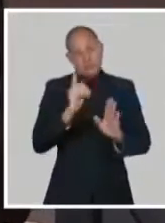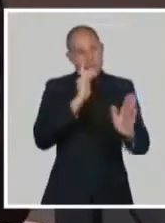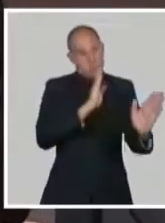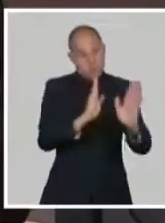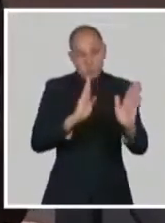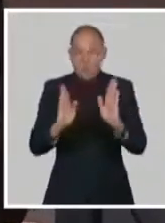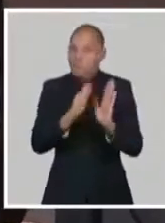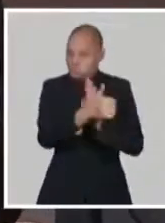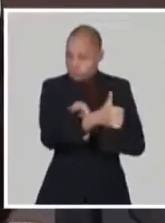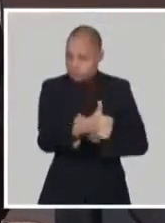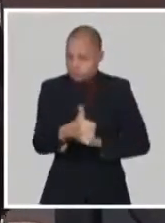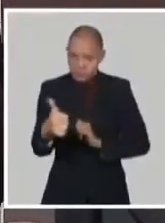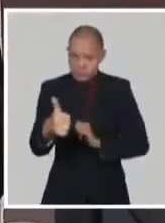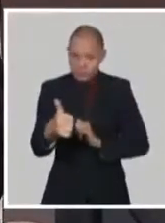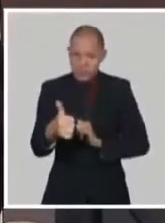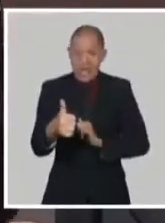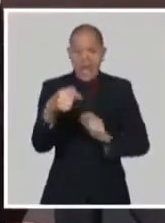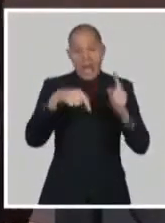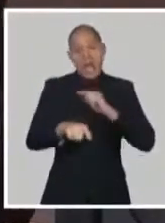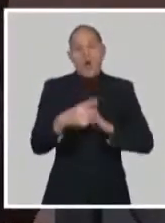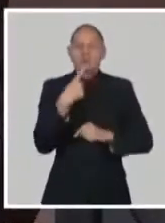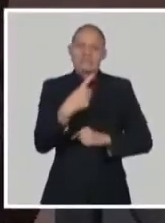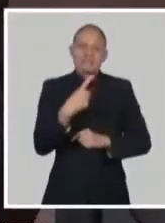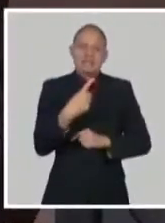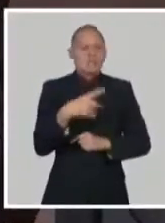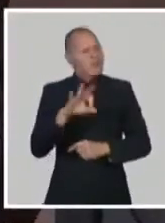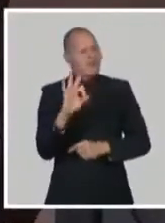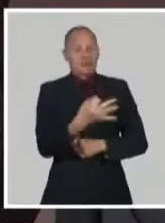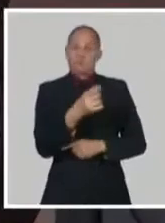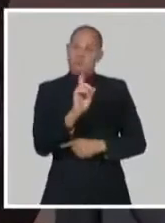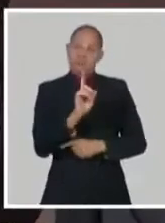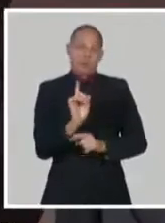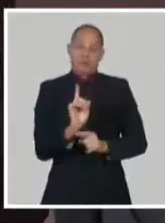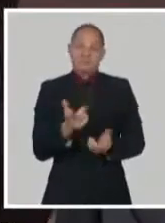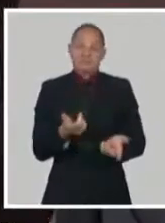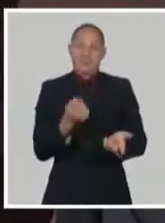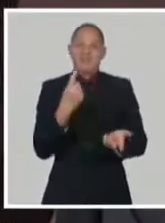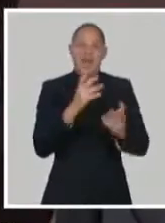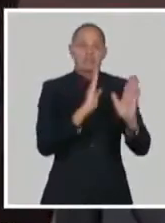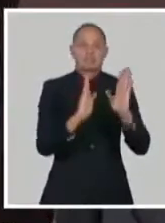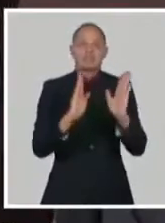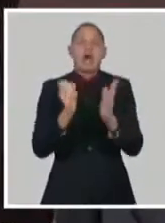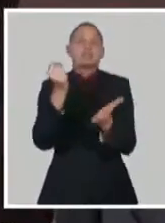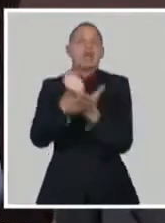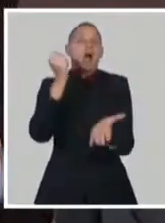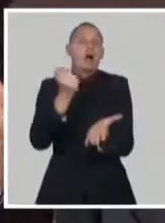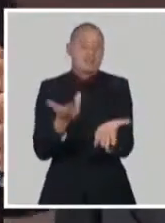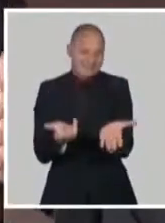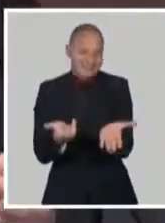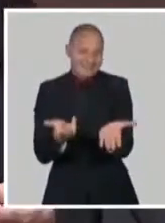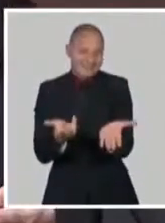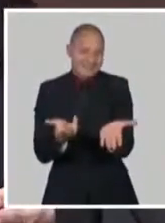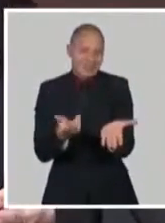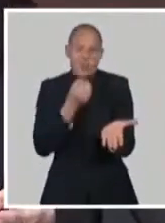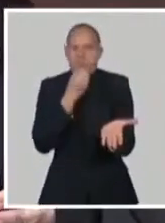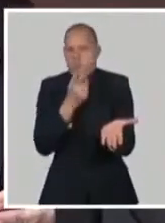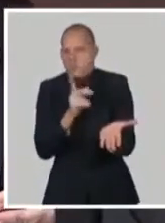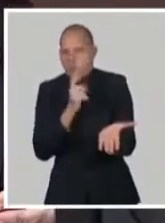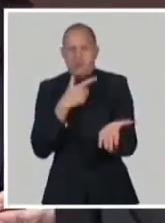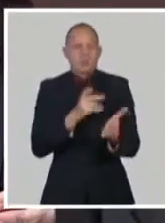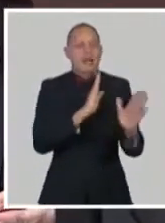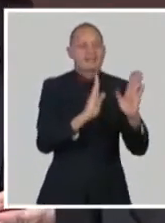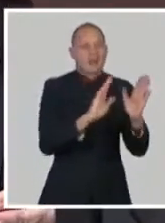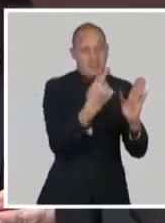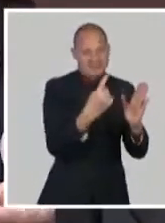hay que seguir culminando los estudios que están planificados. Y no podemos apostarle a una variante y que después los estudios no den los